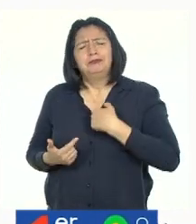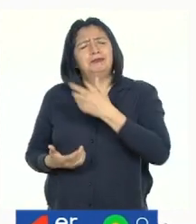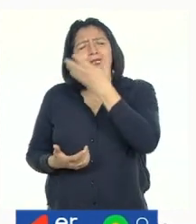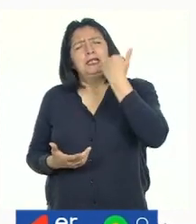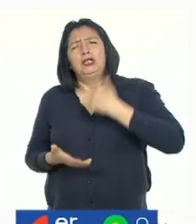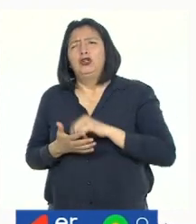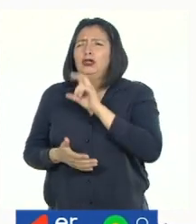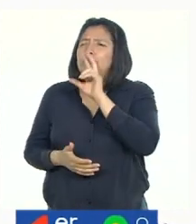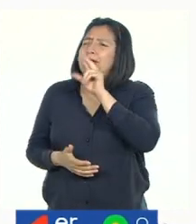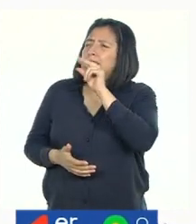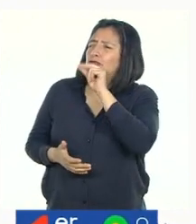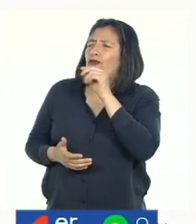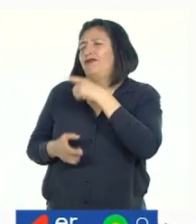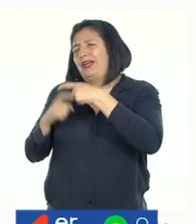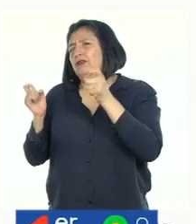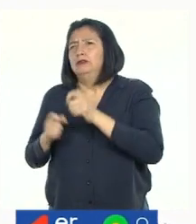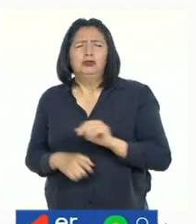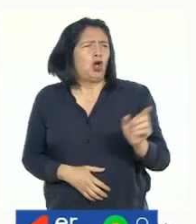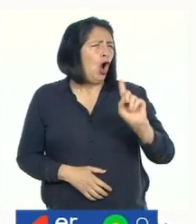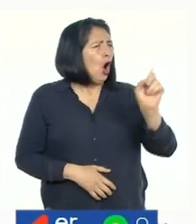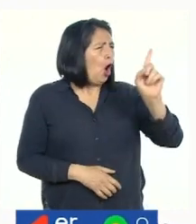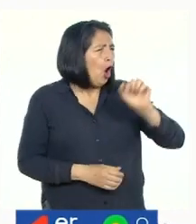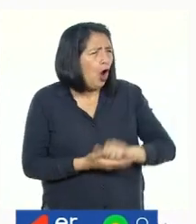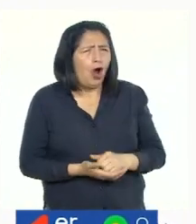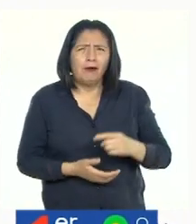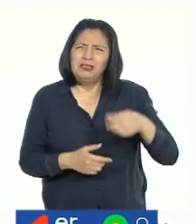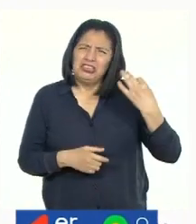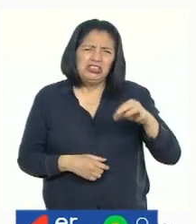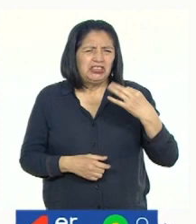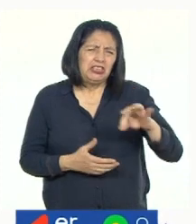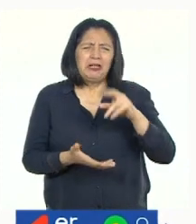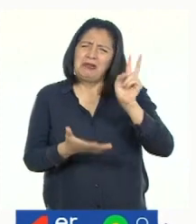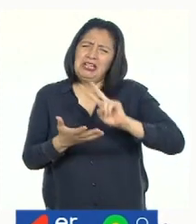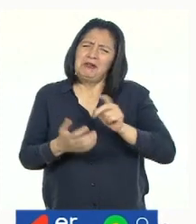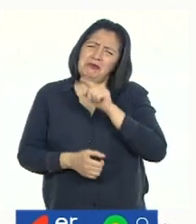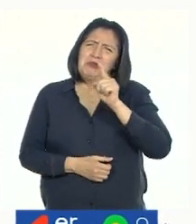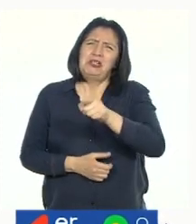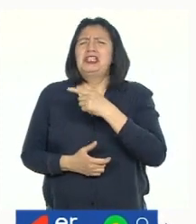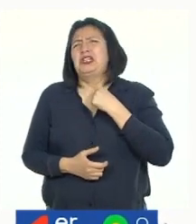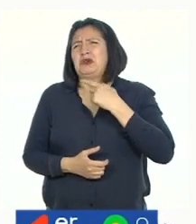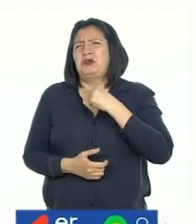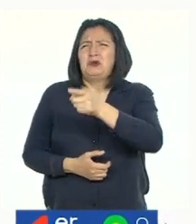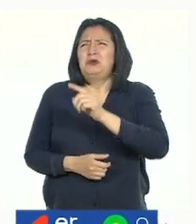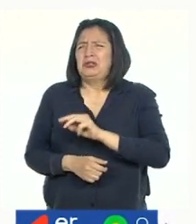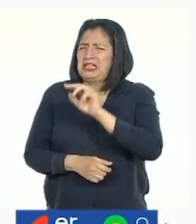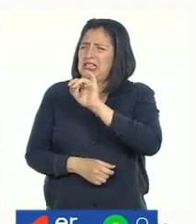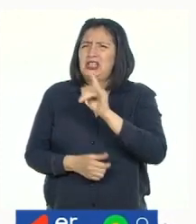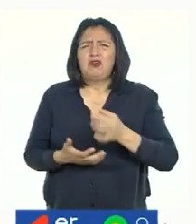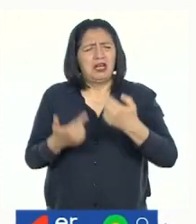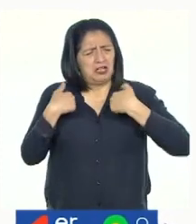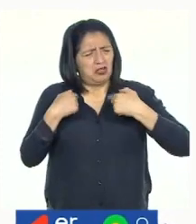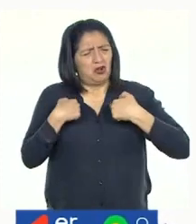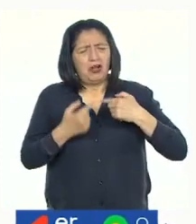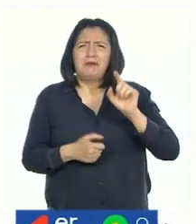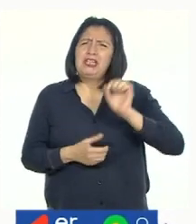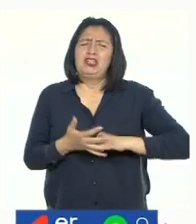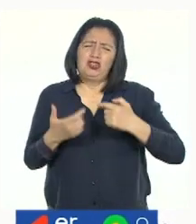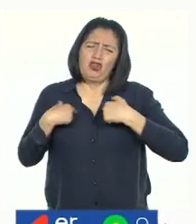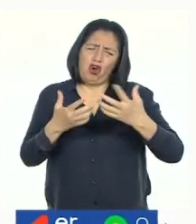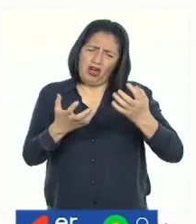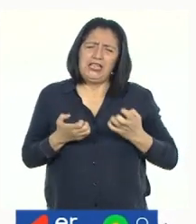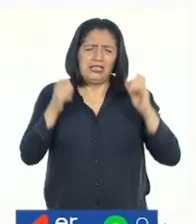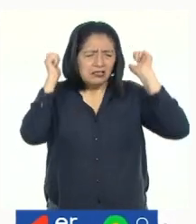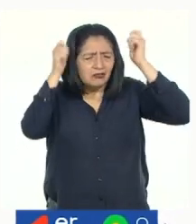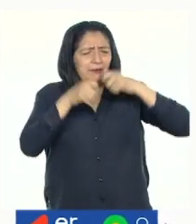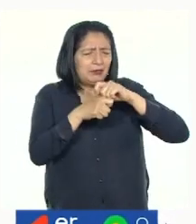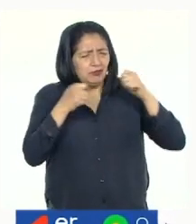Mejor el patito feo. ¡No! Porque siempre leemos el cuento favorito de Nico. Y ahora me toca a mí. Y yo quiero